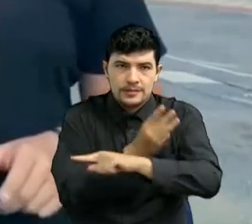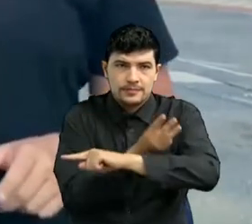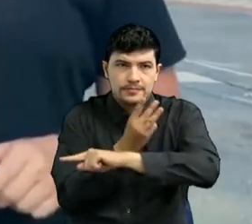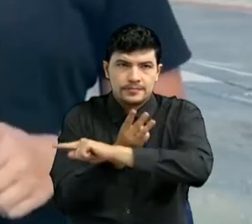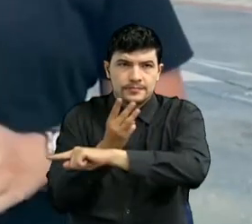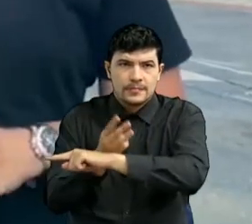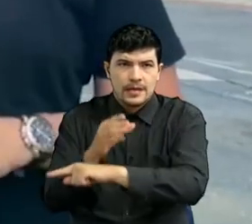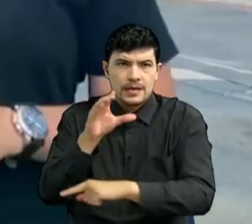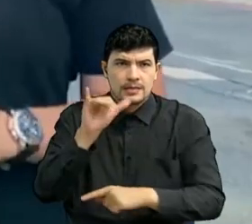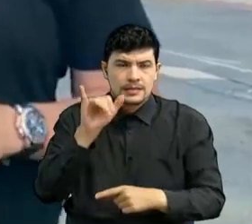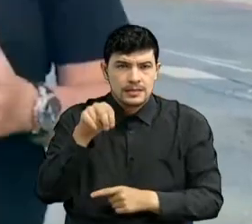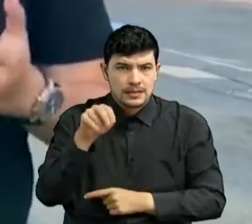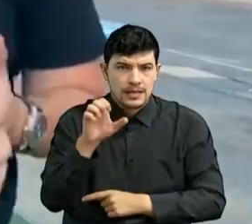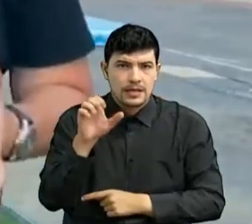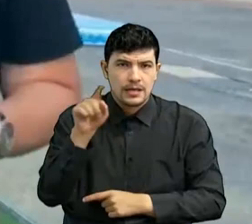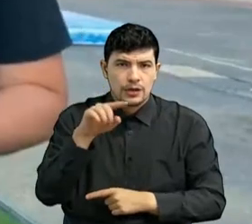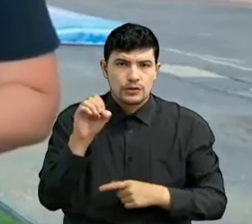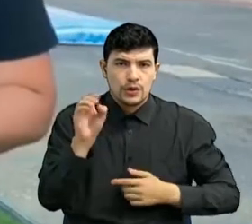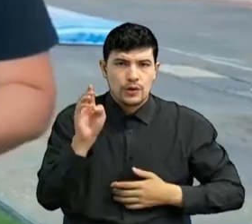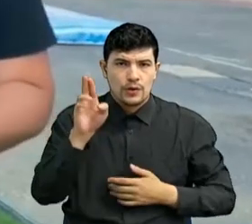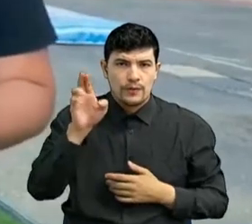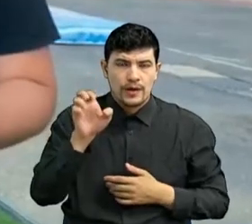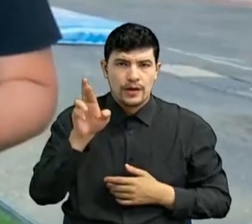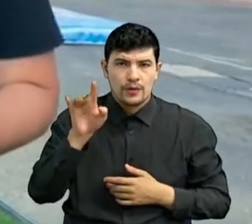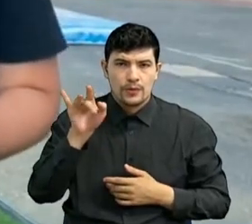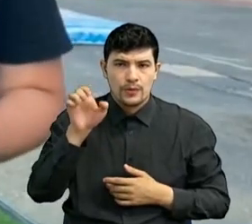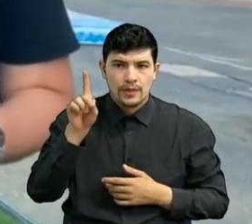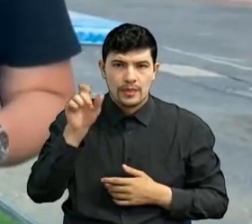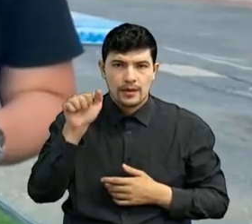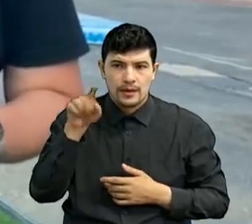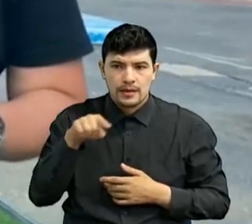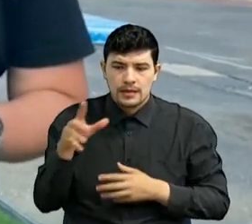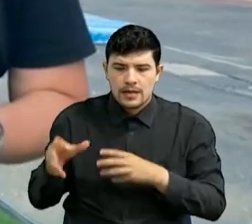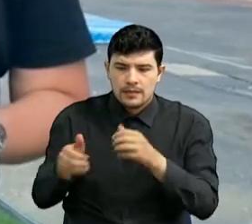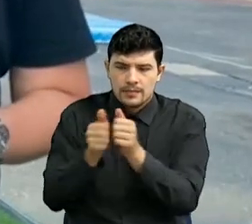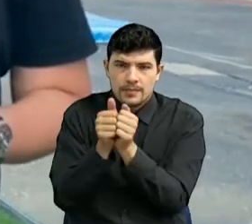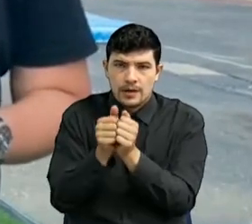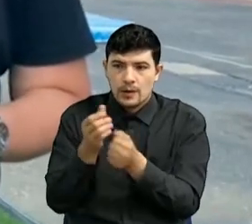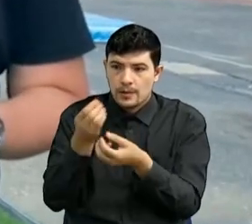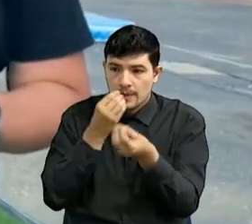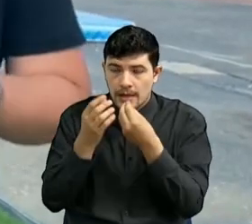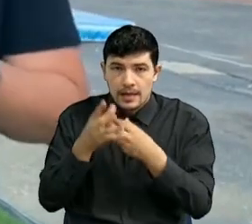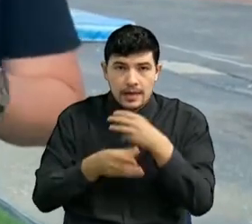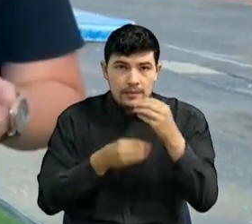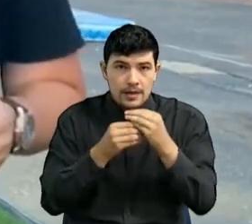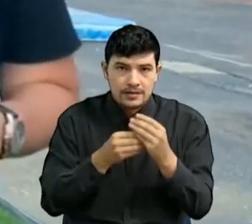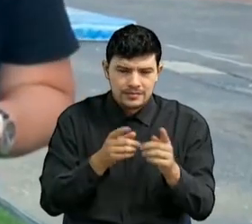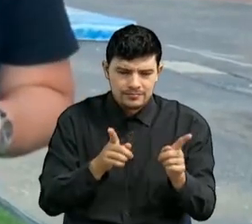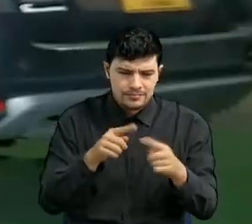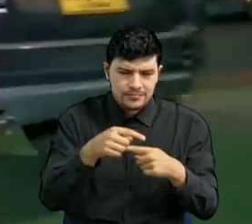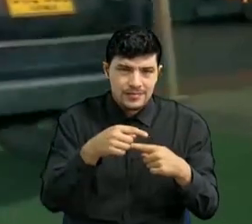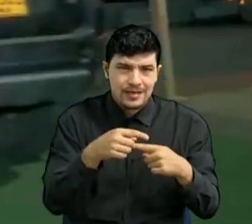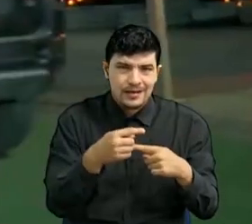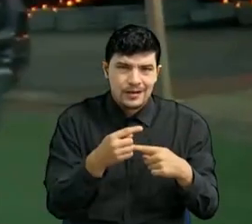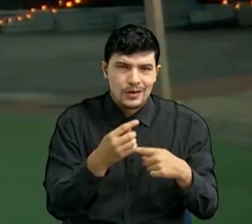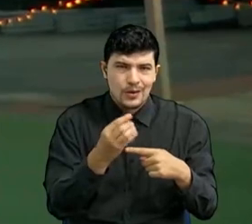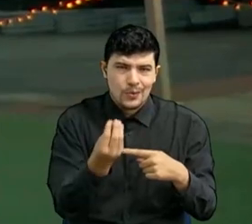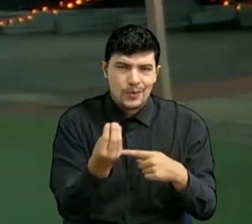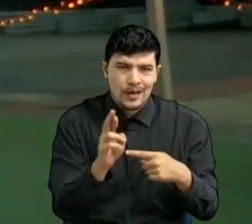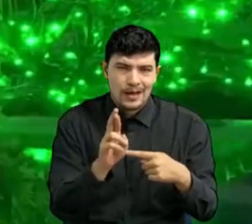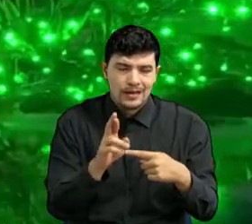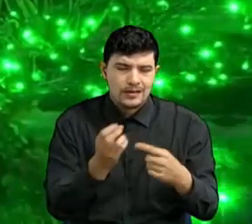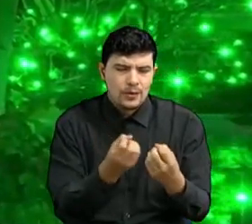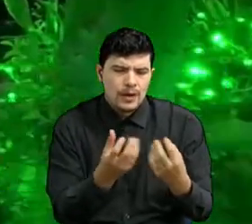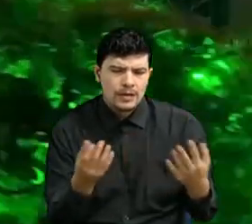.cinesobreruedas.com junto con la comida. Les va a llegar un código QR en donde se verifica simplemente la